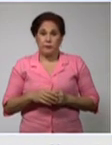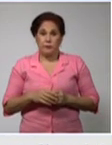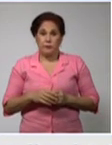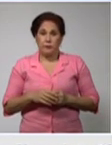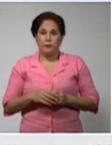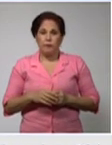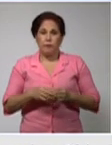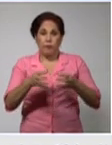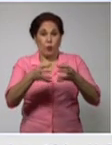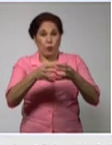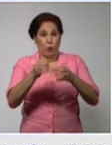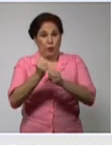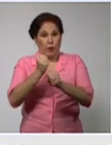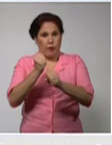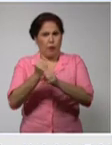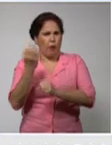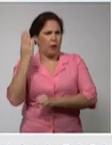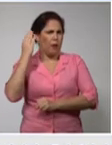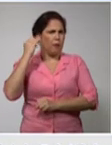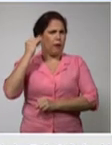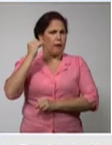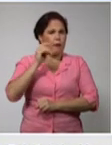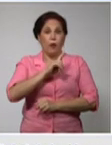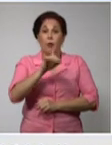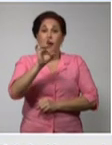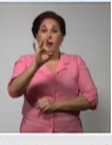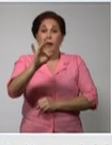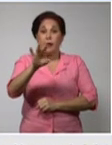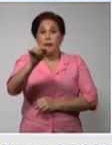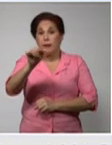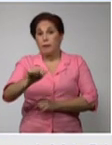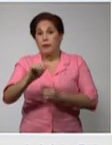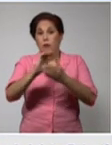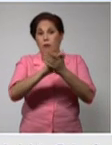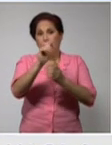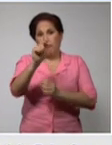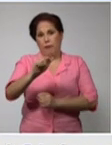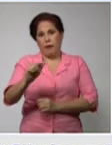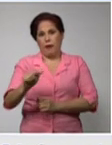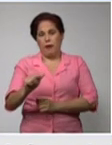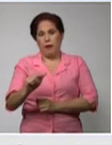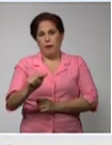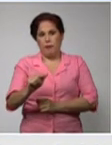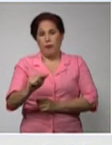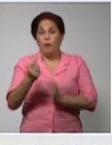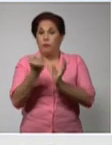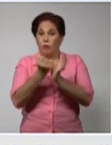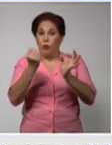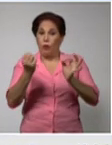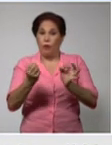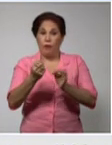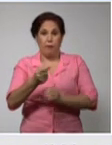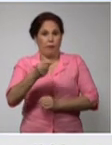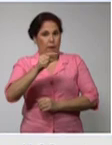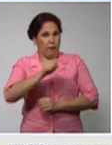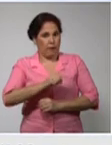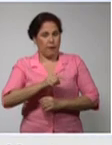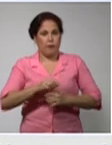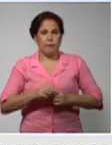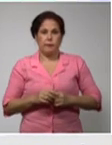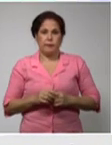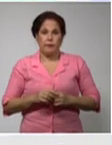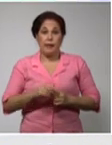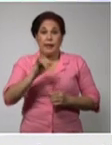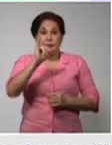el equipo que nos acompaña que no mencioné los 15 casos de mayaveque que se diagnosticaron en el día de ayer seis